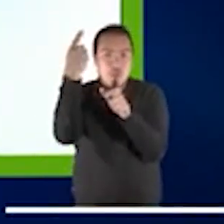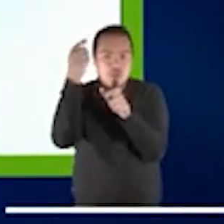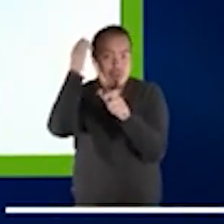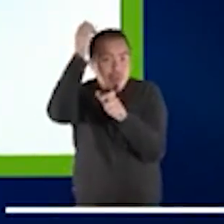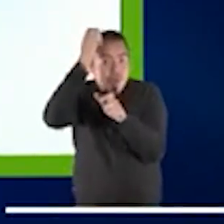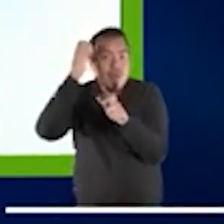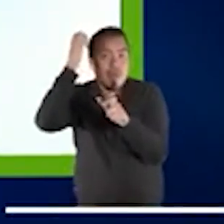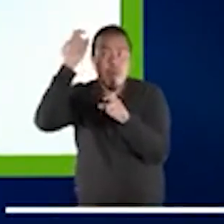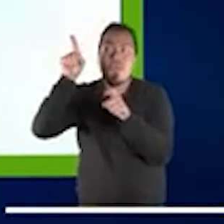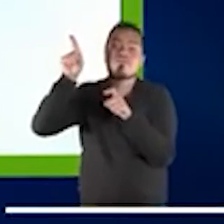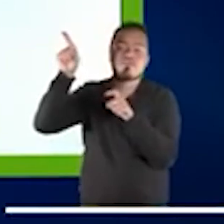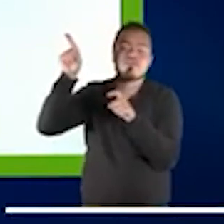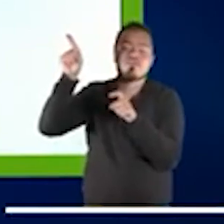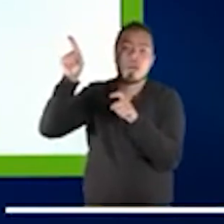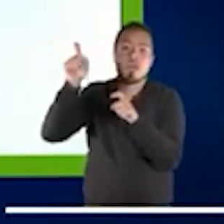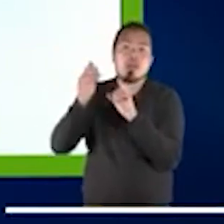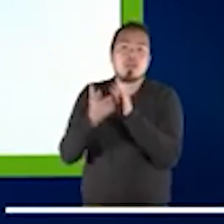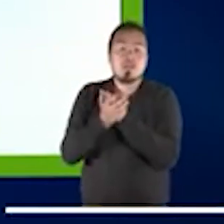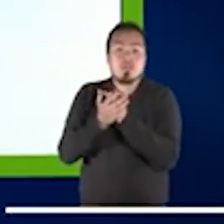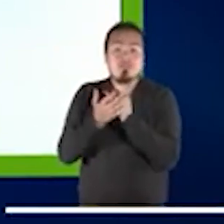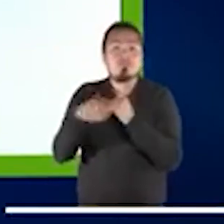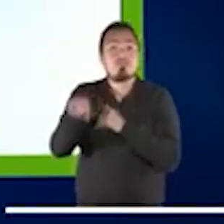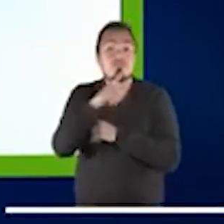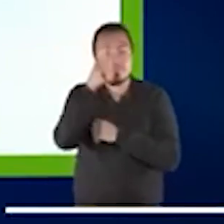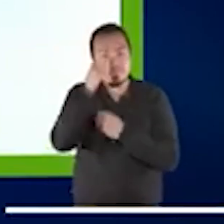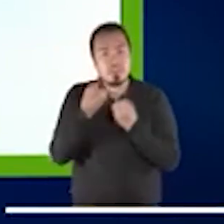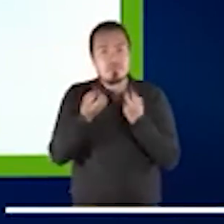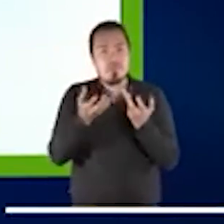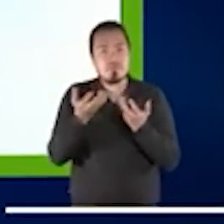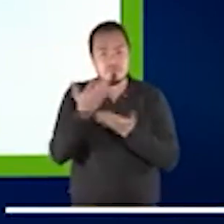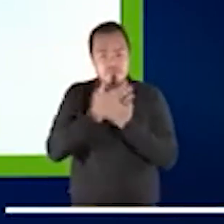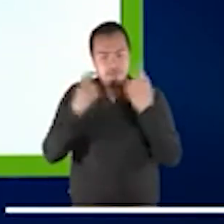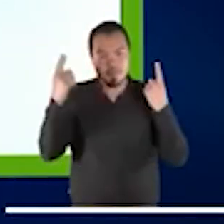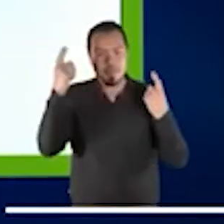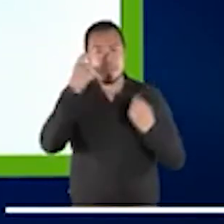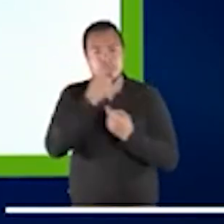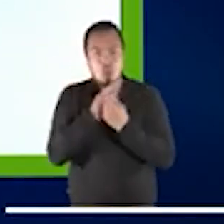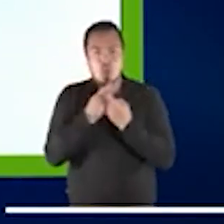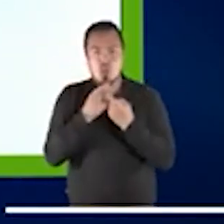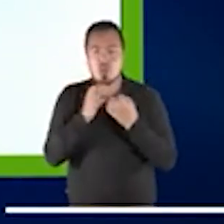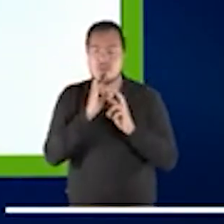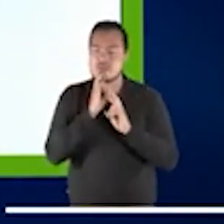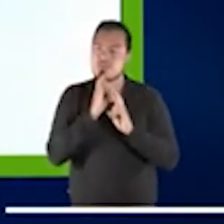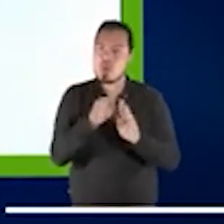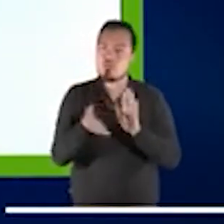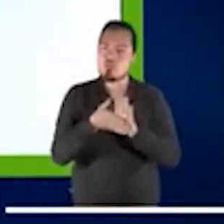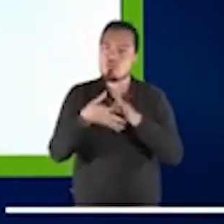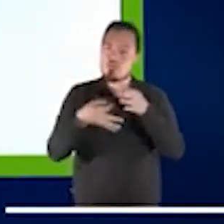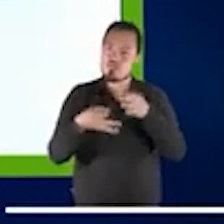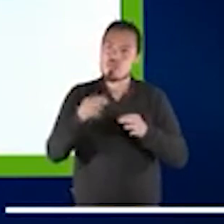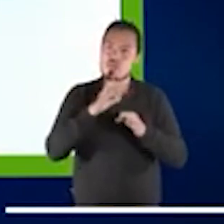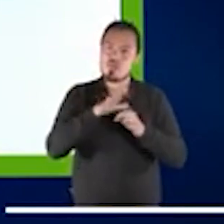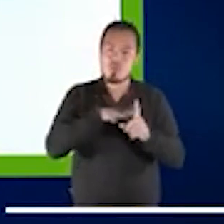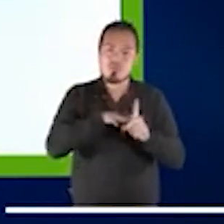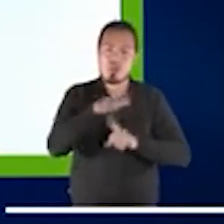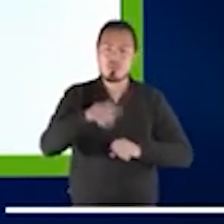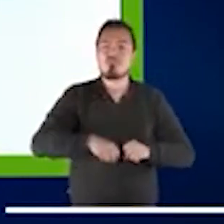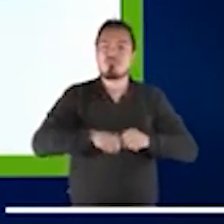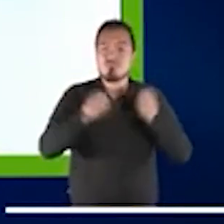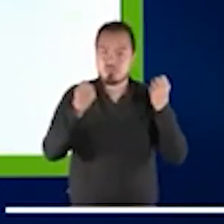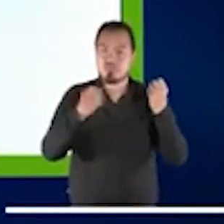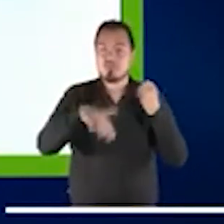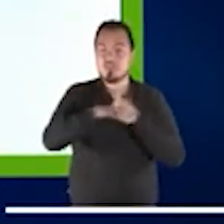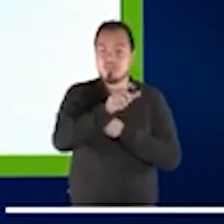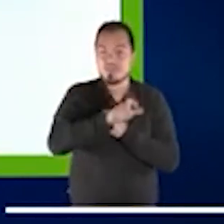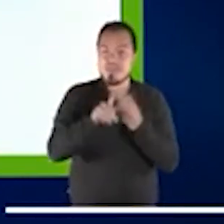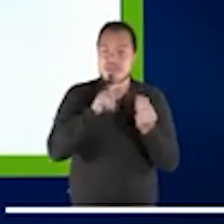exactamente para tener reflexiones y dar respuestas justas a los daños del COVID eso